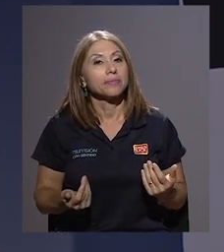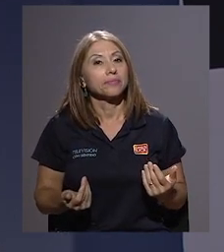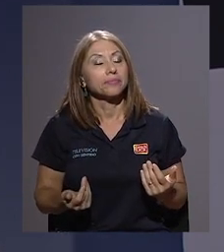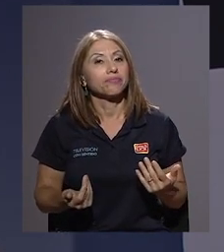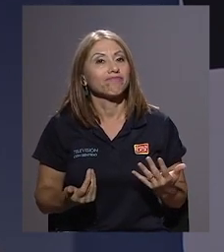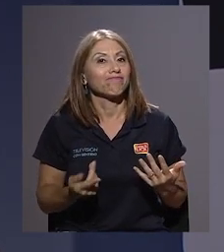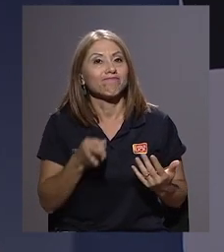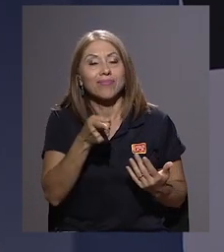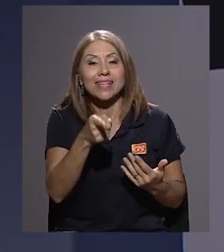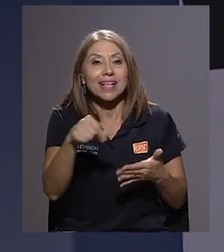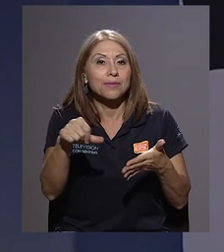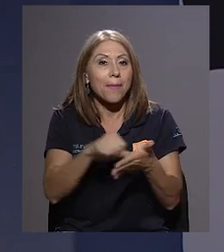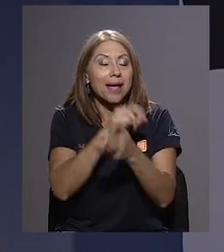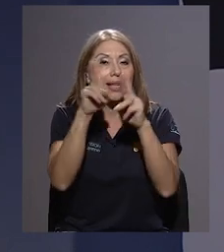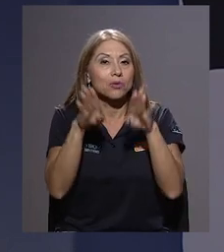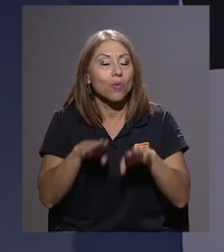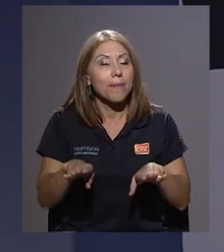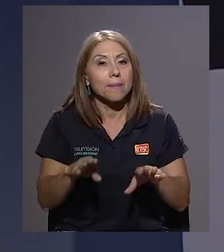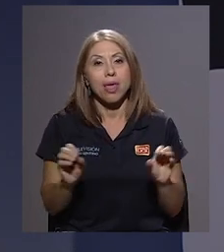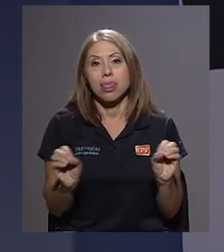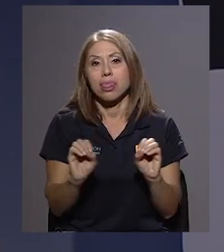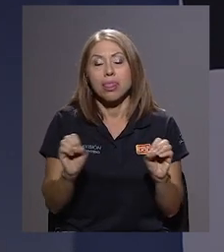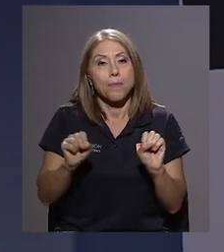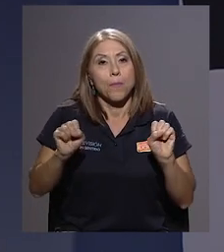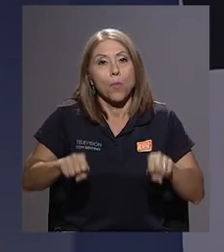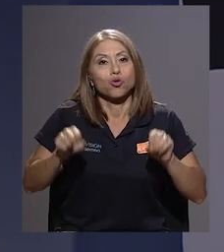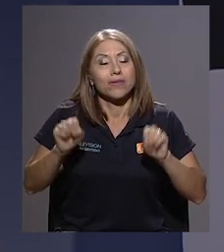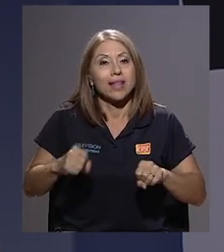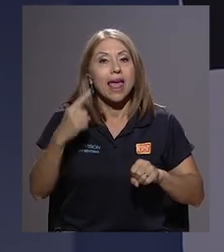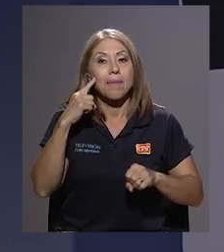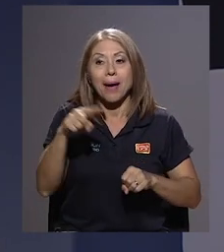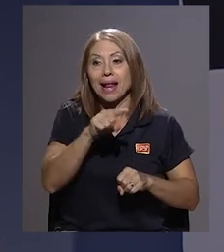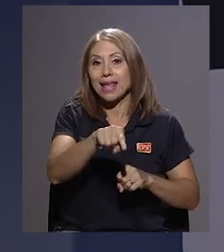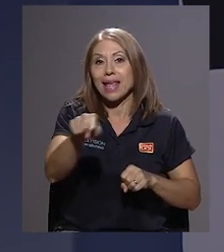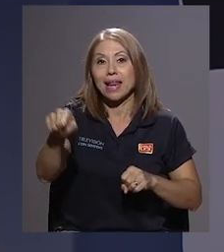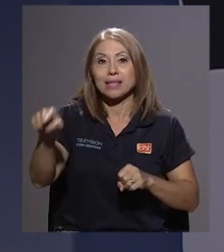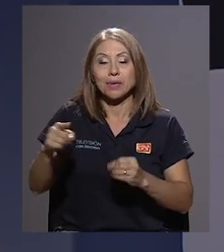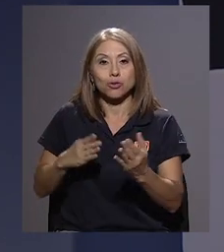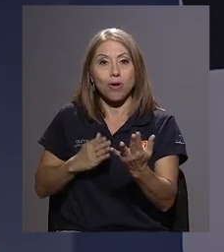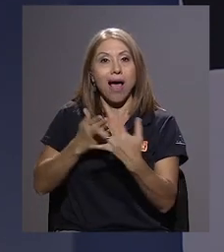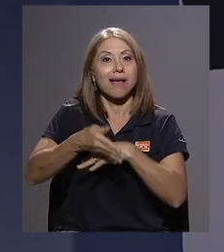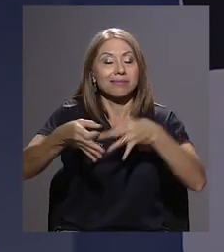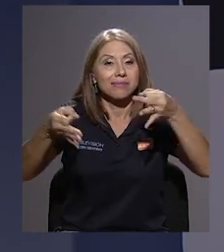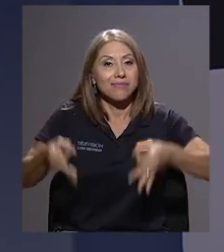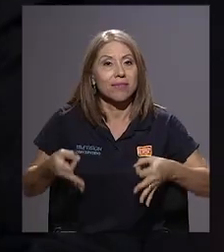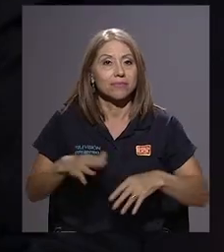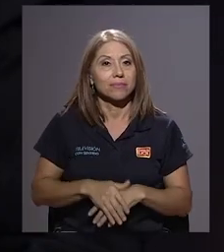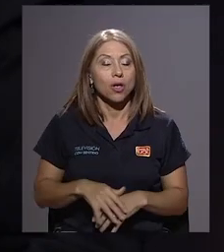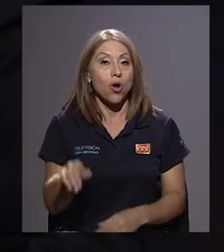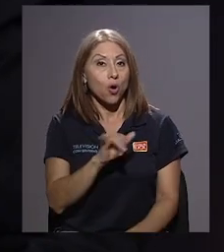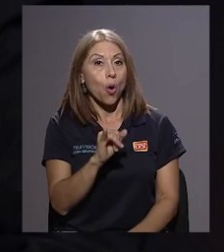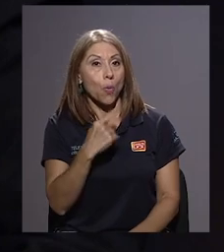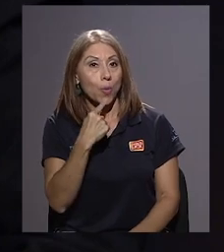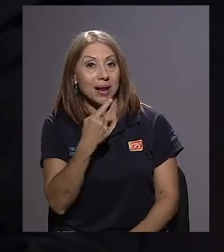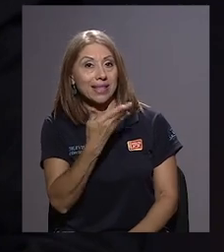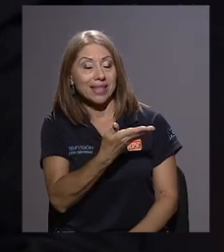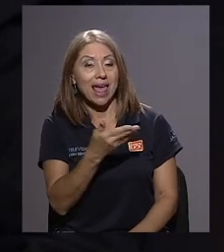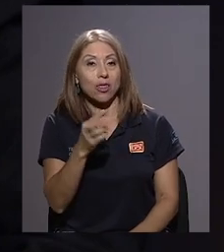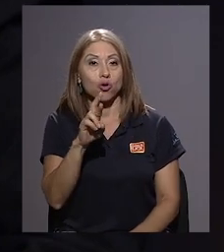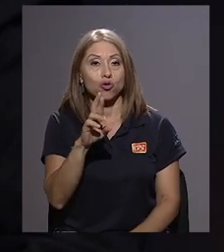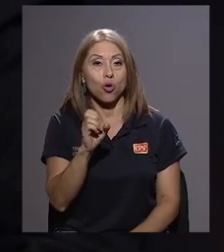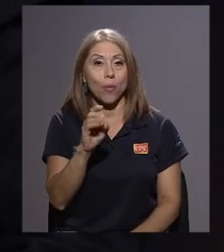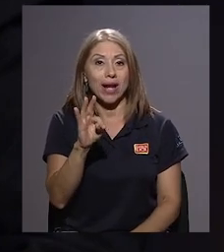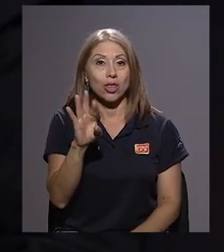no gozan de esa posibilidad en el acceso a la ciudadanía? ¿Verdad? Es como lo plantea don Roberto y yo